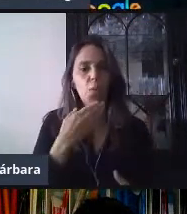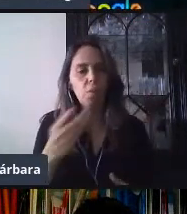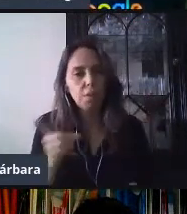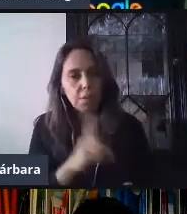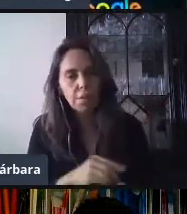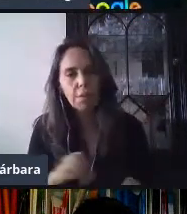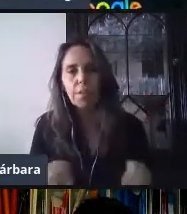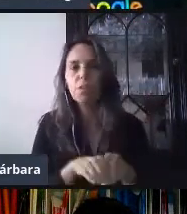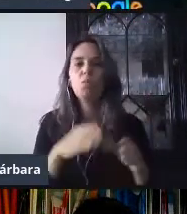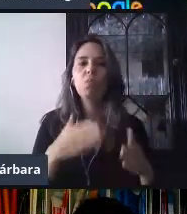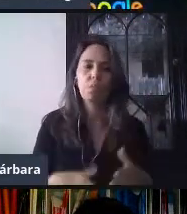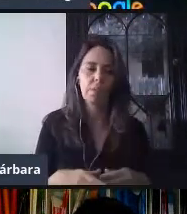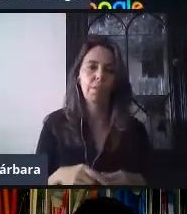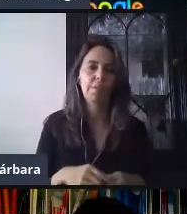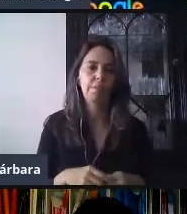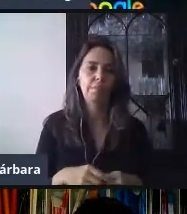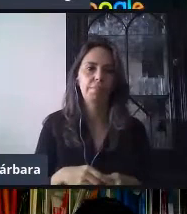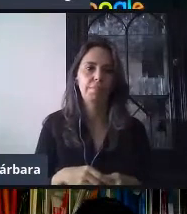días.